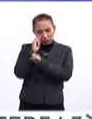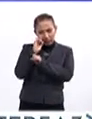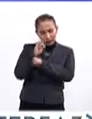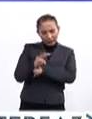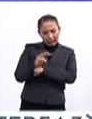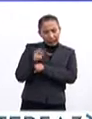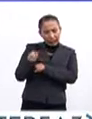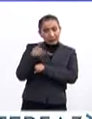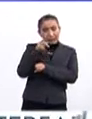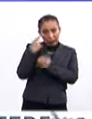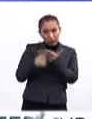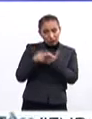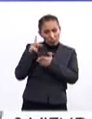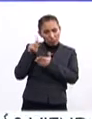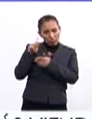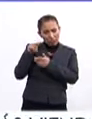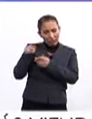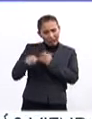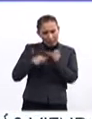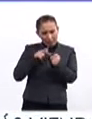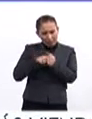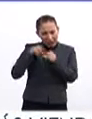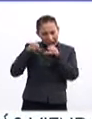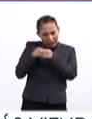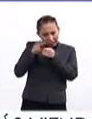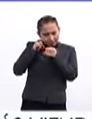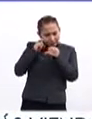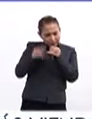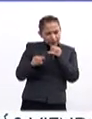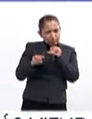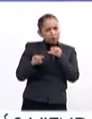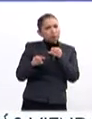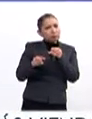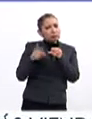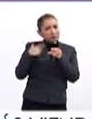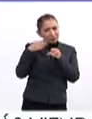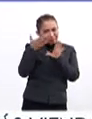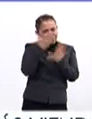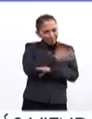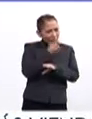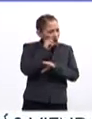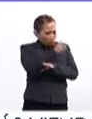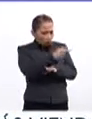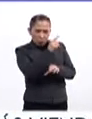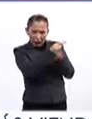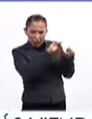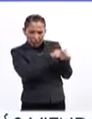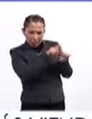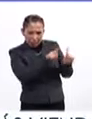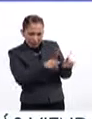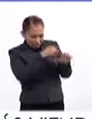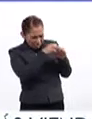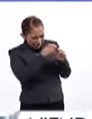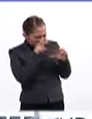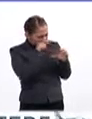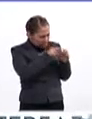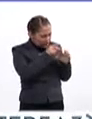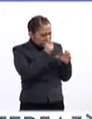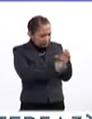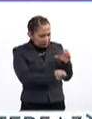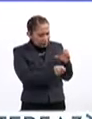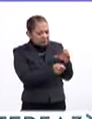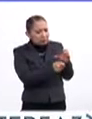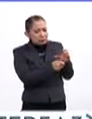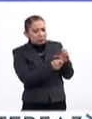choque térmico, son proteínas que tienen que ver con precisamente, o se ha visto en otros organismos, en otros sistemas, que tienen que ver